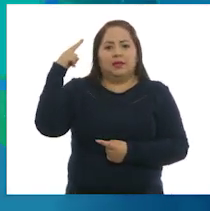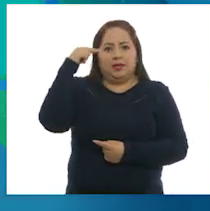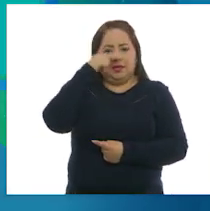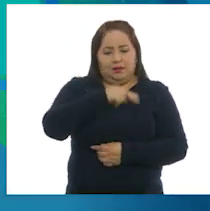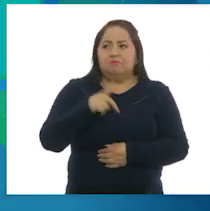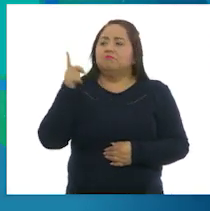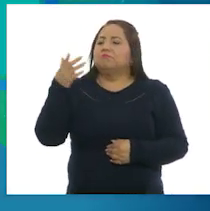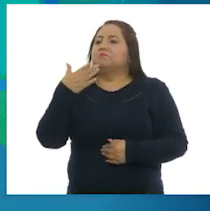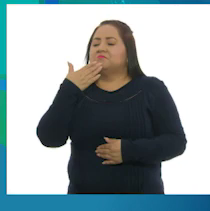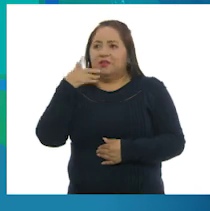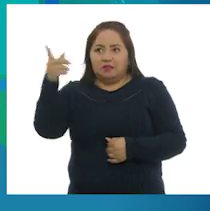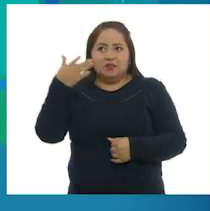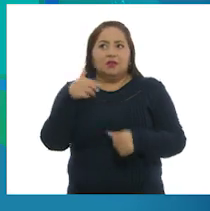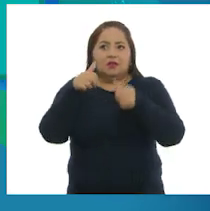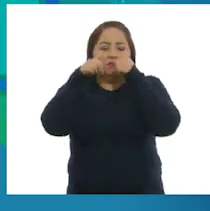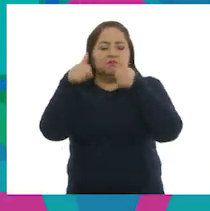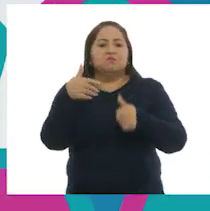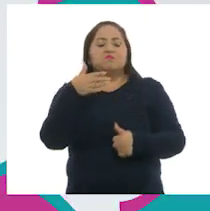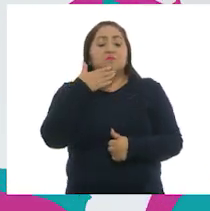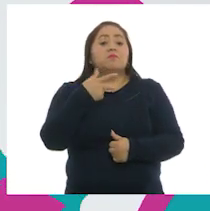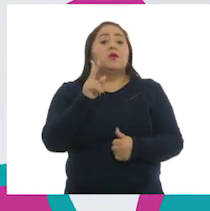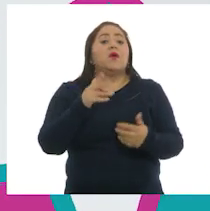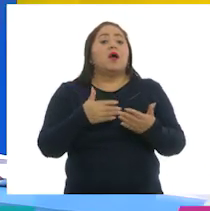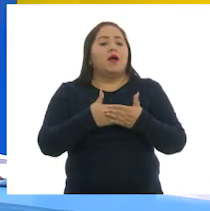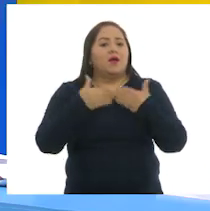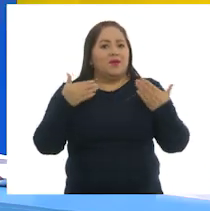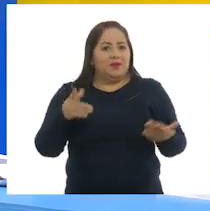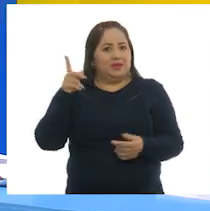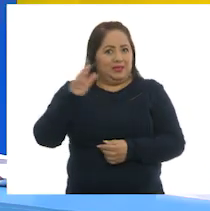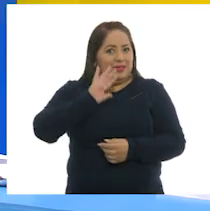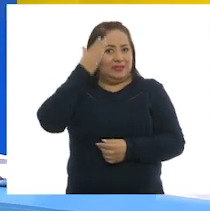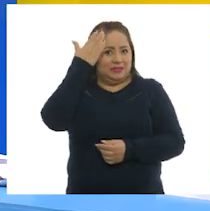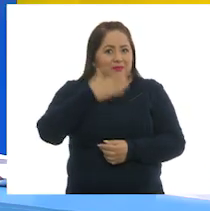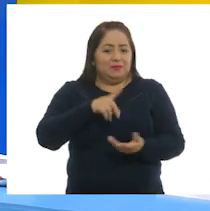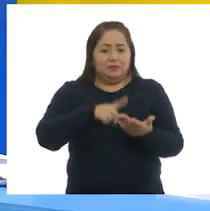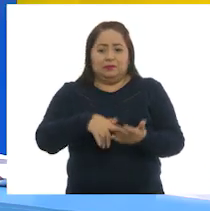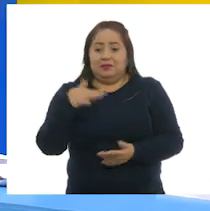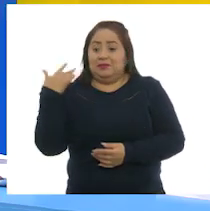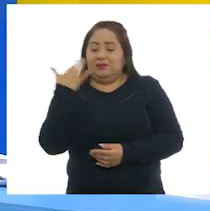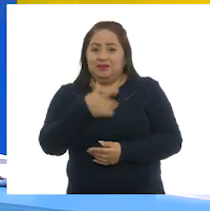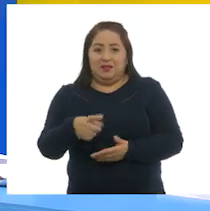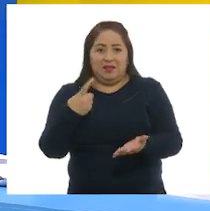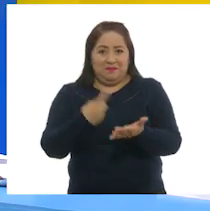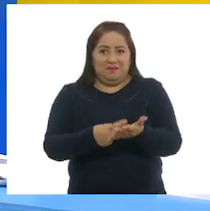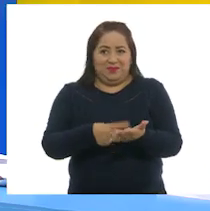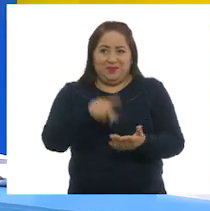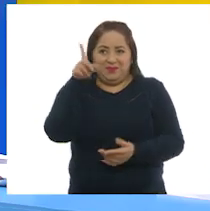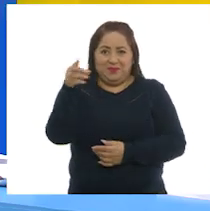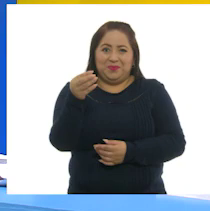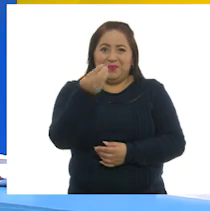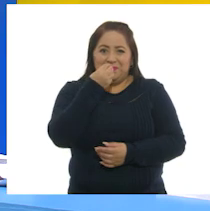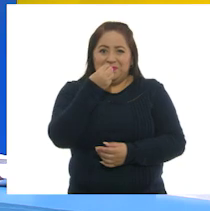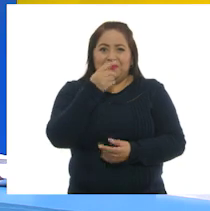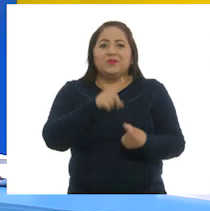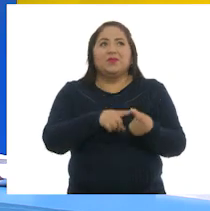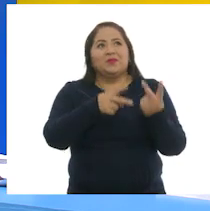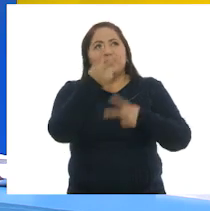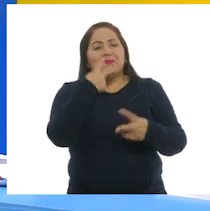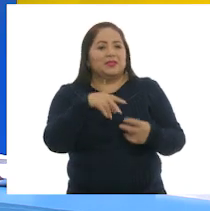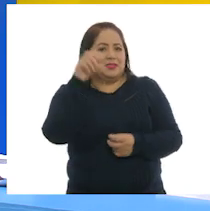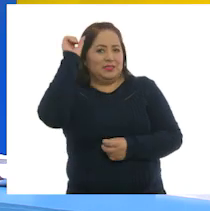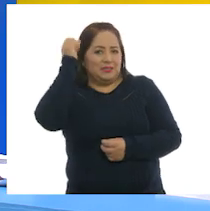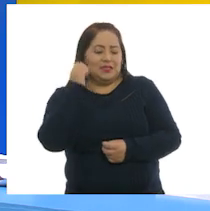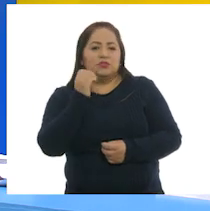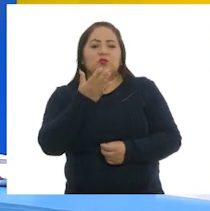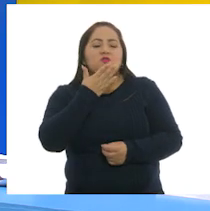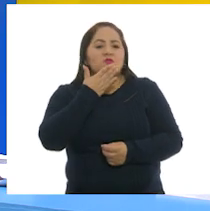Larisa, pusiste mucha atención. Ahora sabes que esos deliciosos camarones que comes llegan desde Sinaloa,